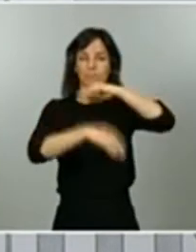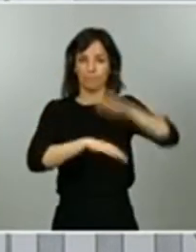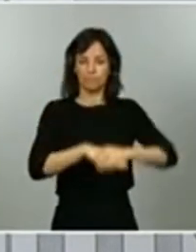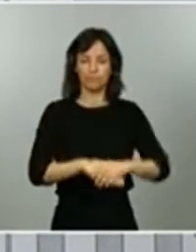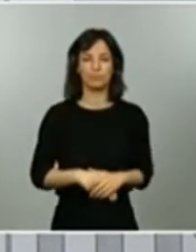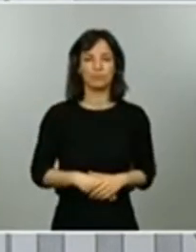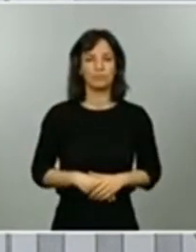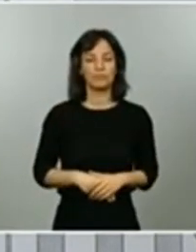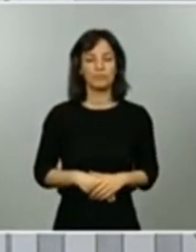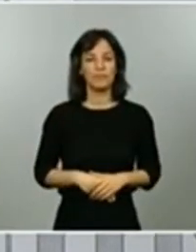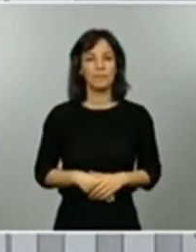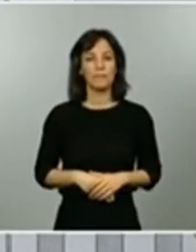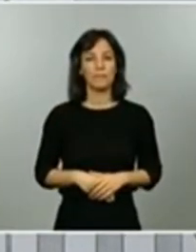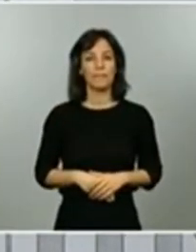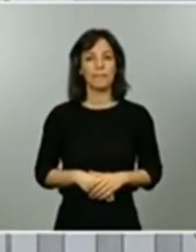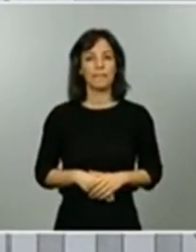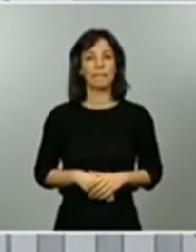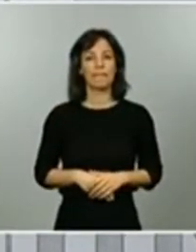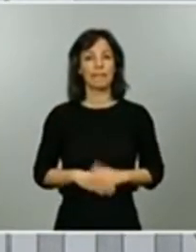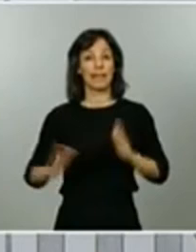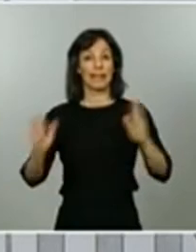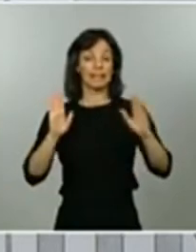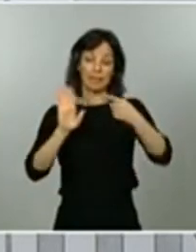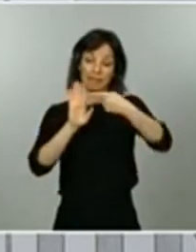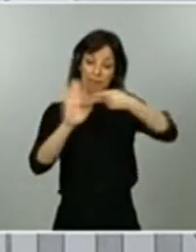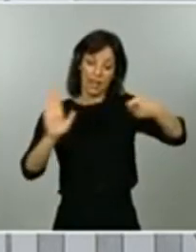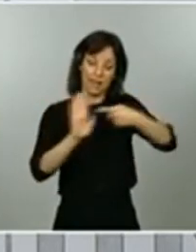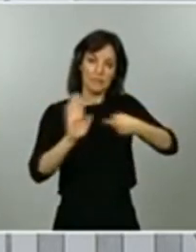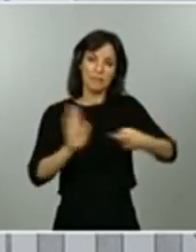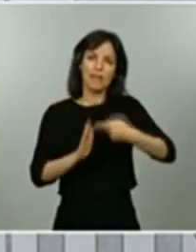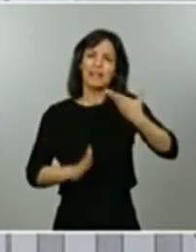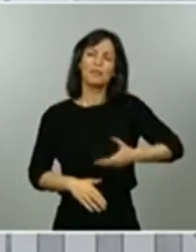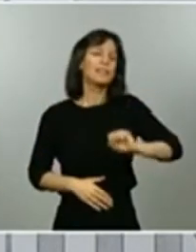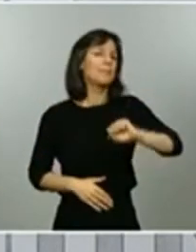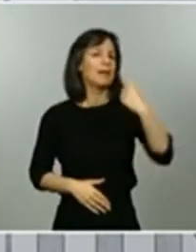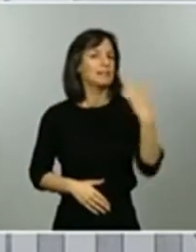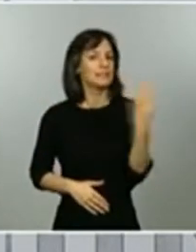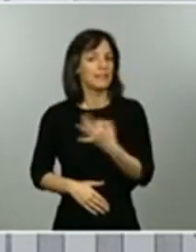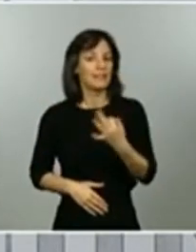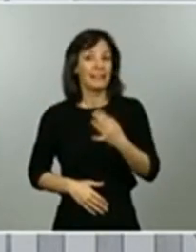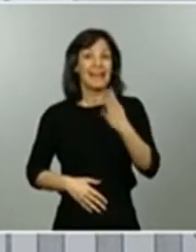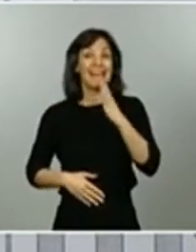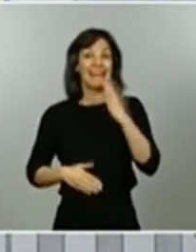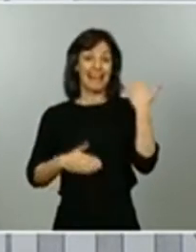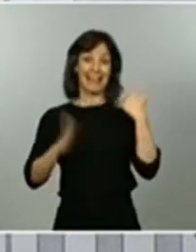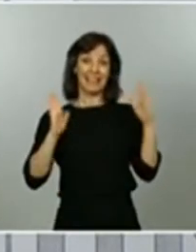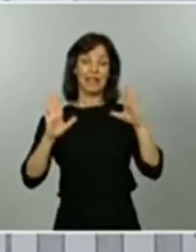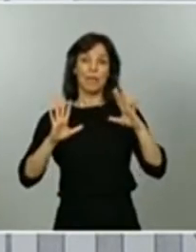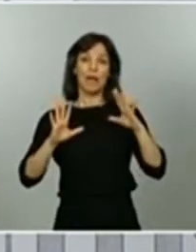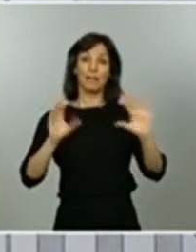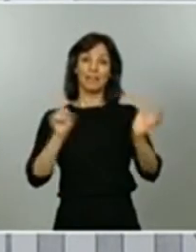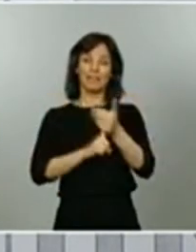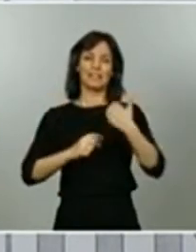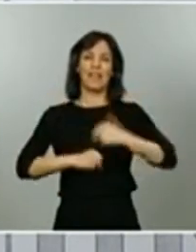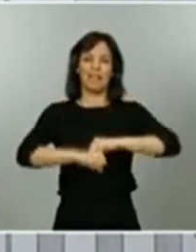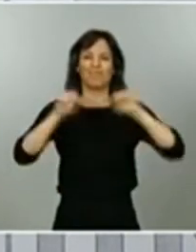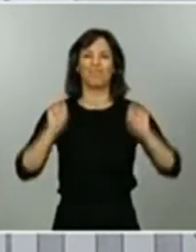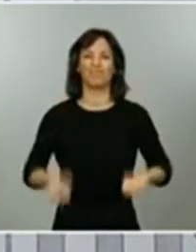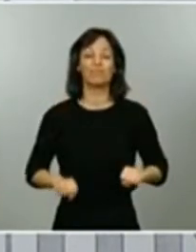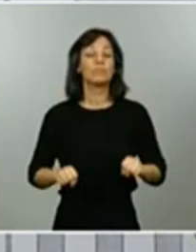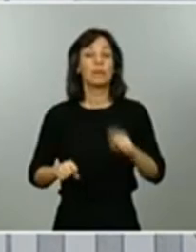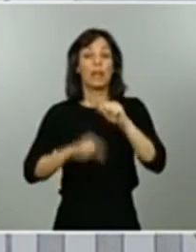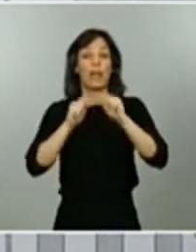en esta etapa de la desescalada? Pues consolidar lo que hemos logrado en la primera etapa, es decir, controlar la epidemia. Hemos